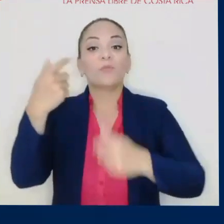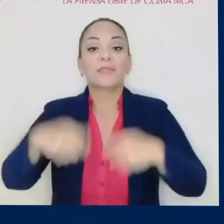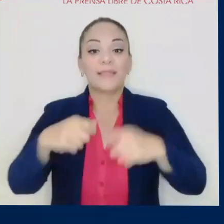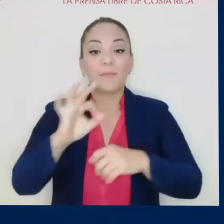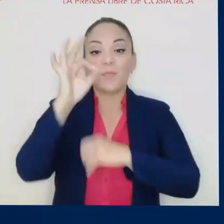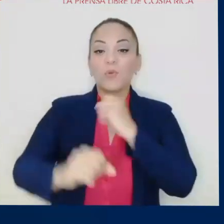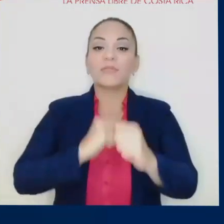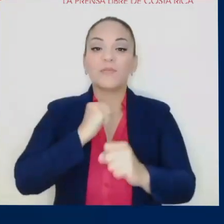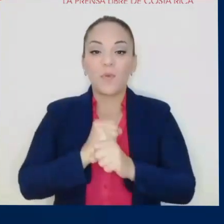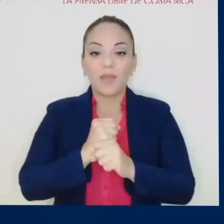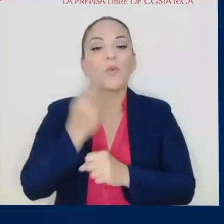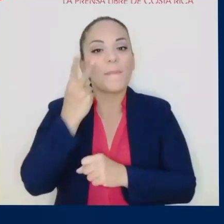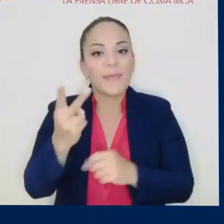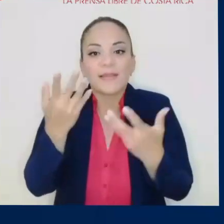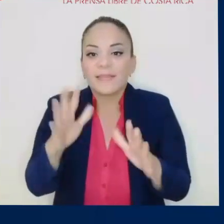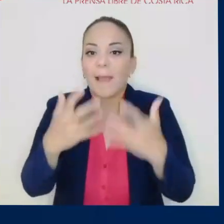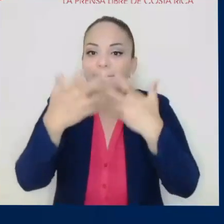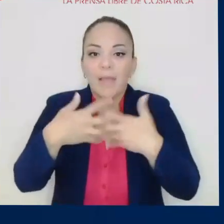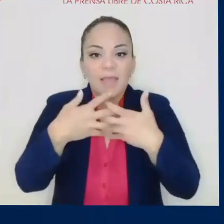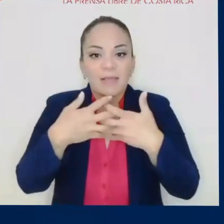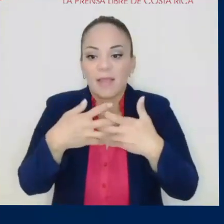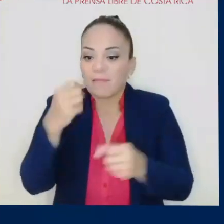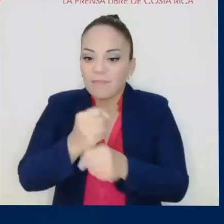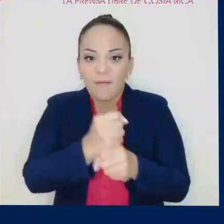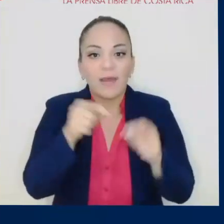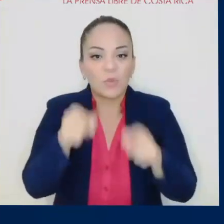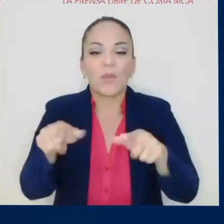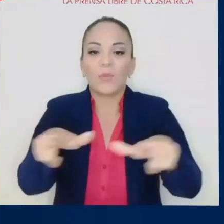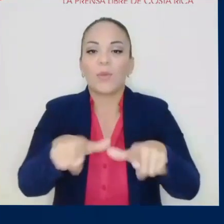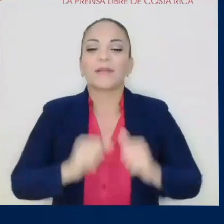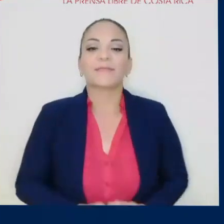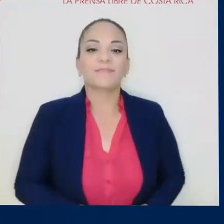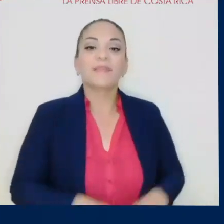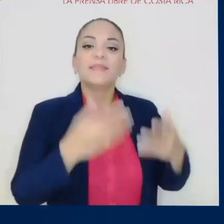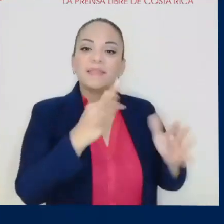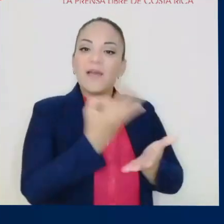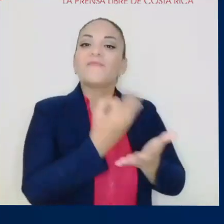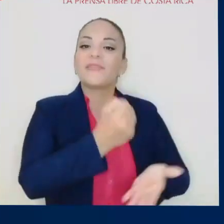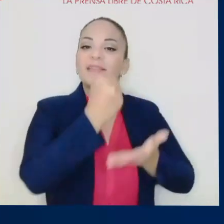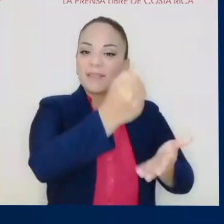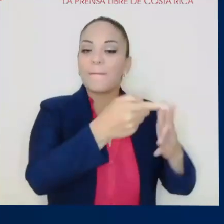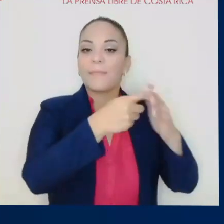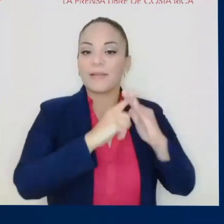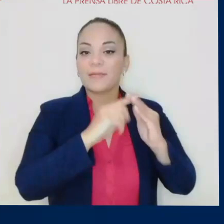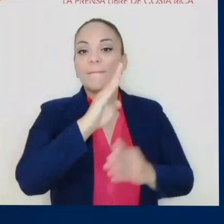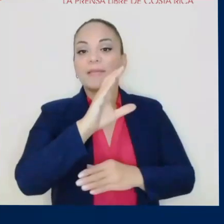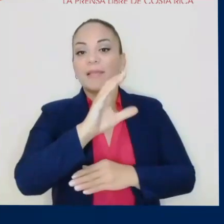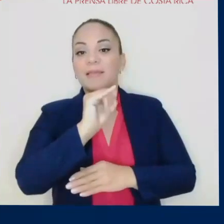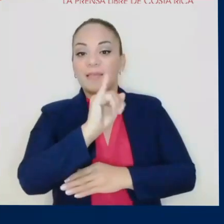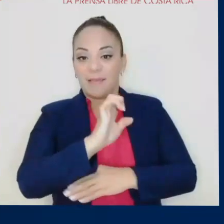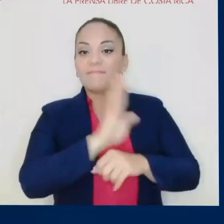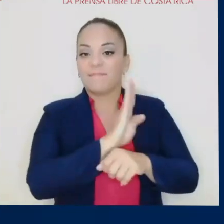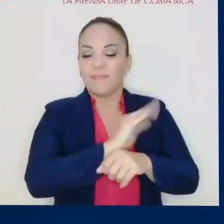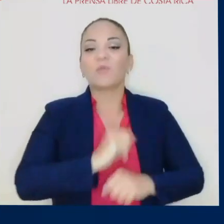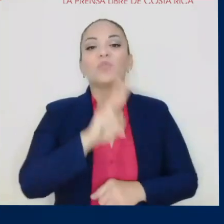Esperamos en septiembre del próximo año de gober maquinaria para esos dos segmentos. Ya está financiada. Había un préstamo del Banco